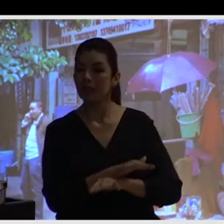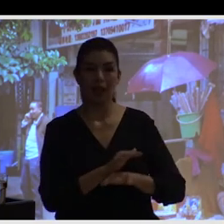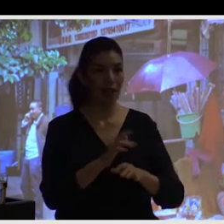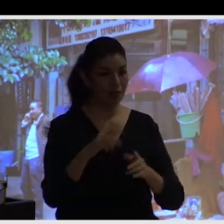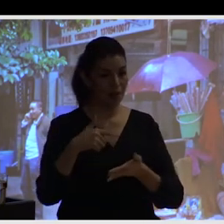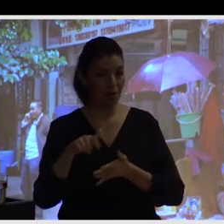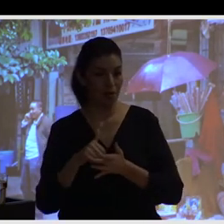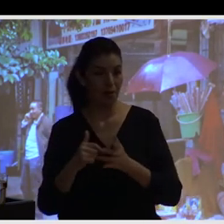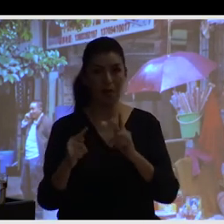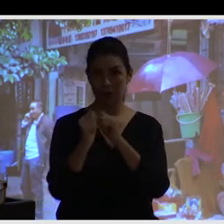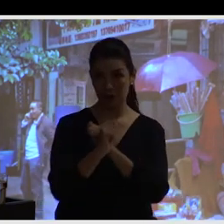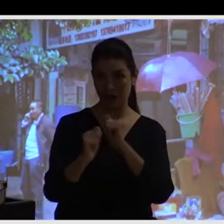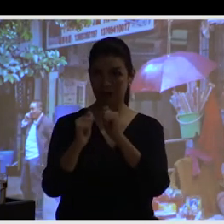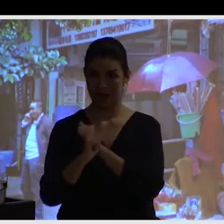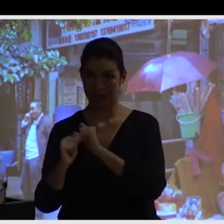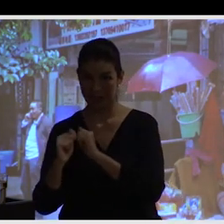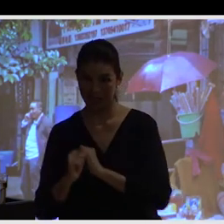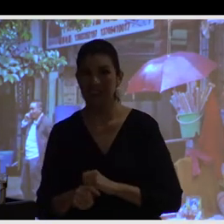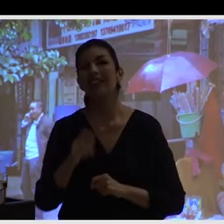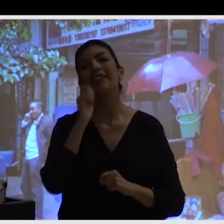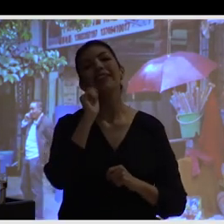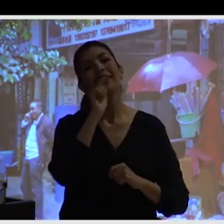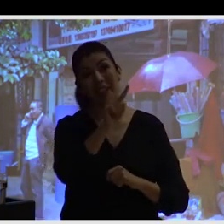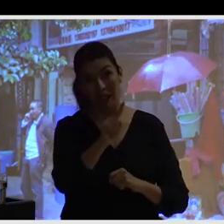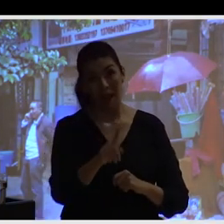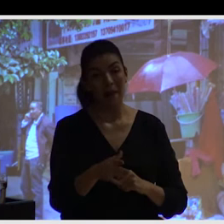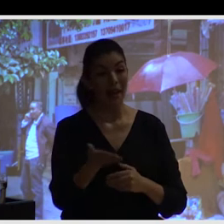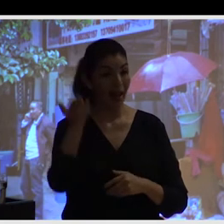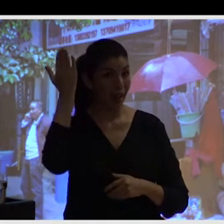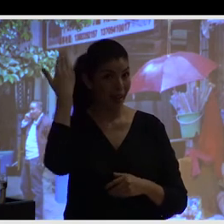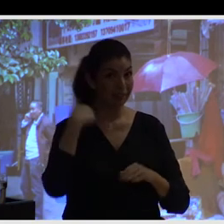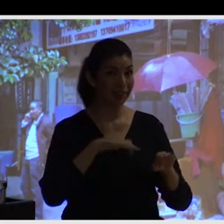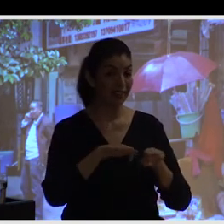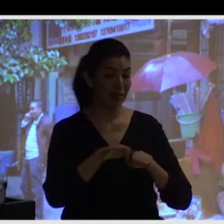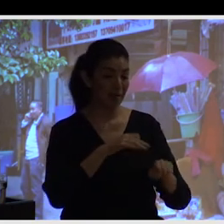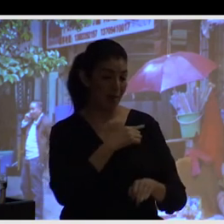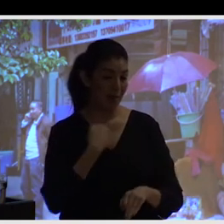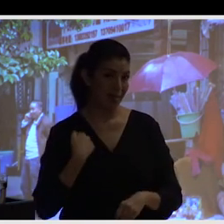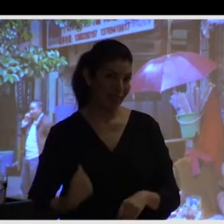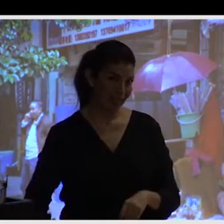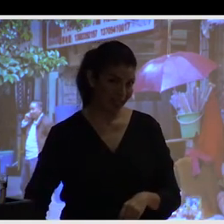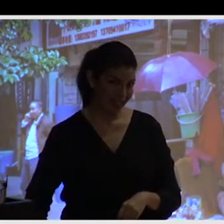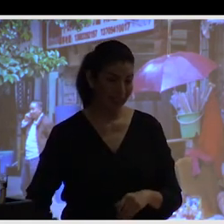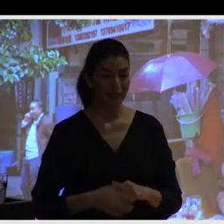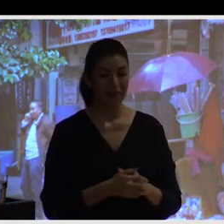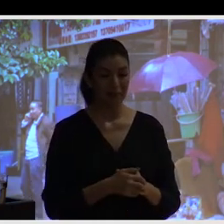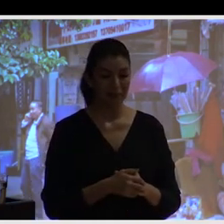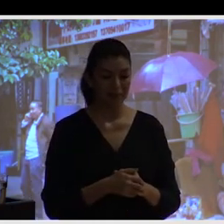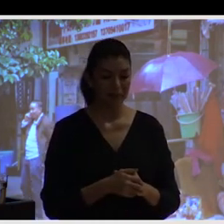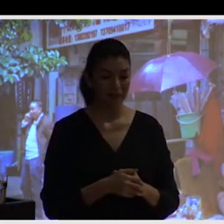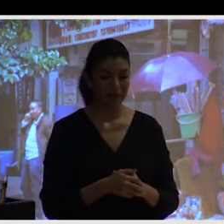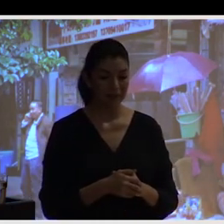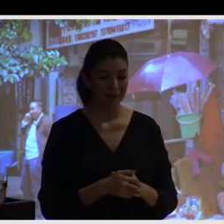trabajamos mucho en ciudades chinas donde nuestro mensaje suele ser siempre mismo los centros